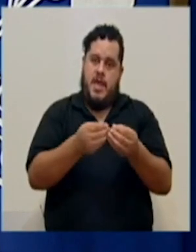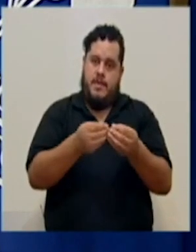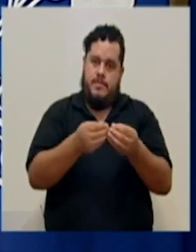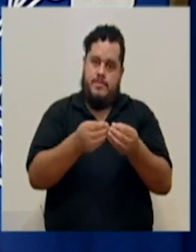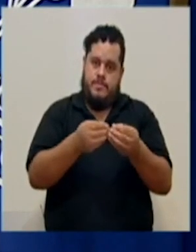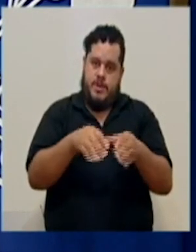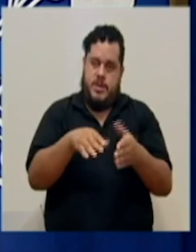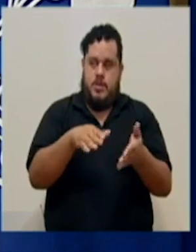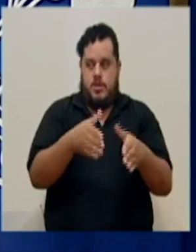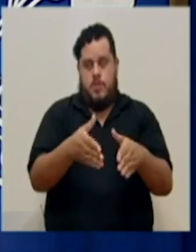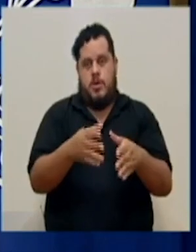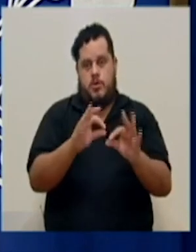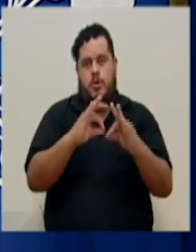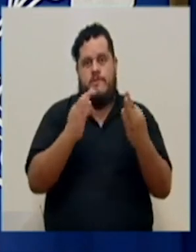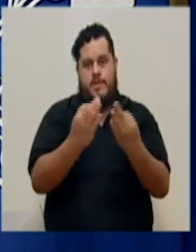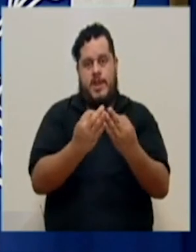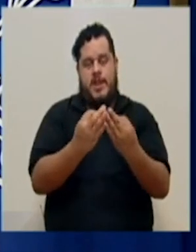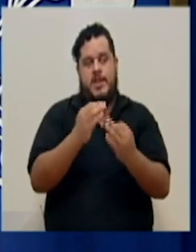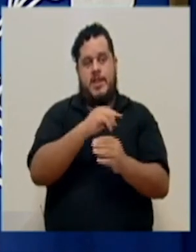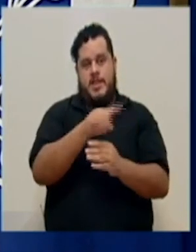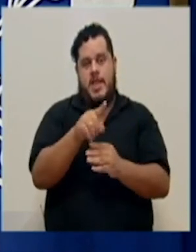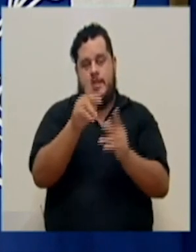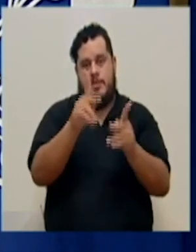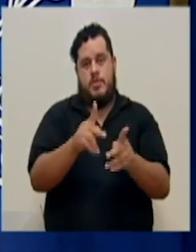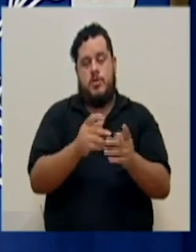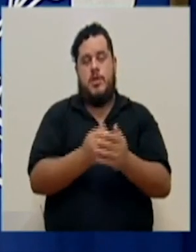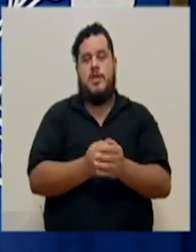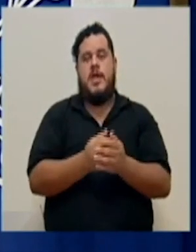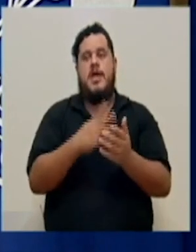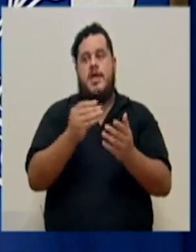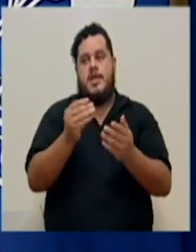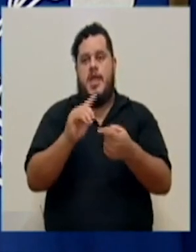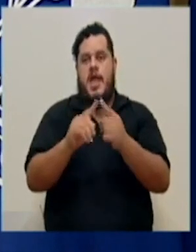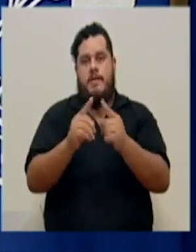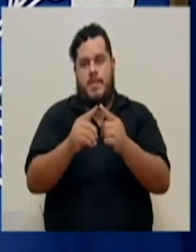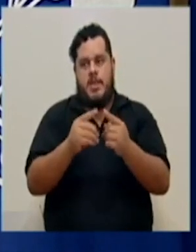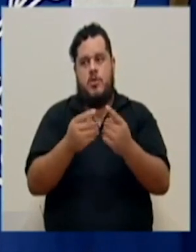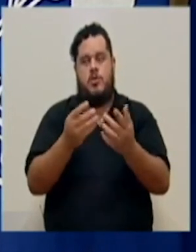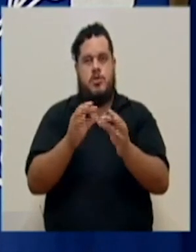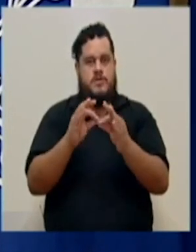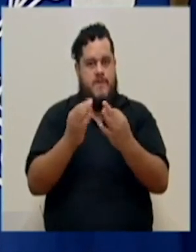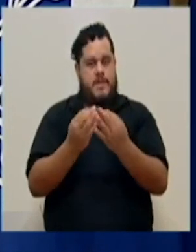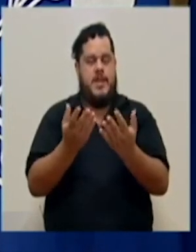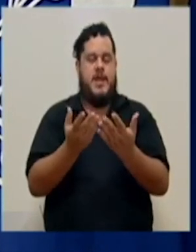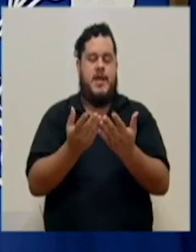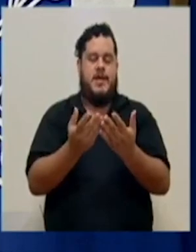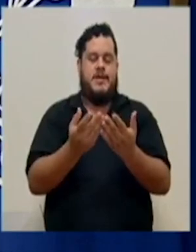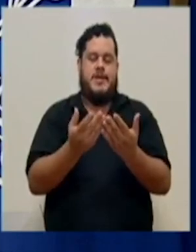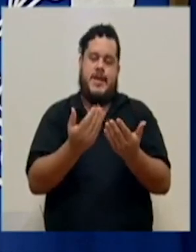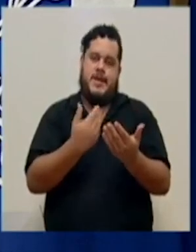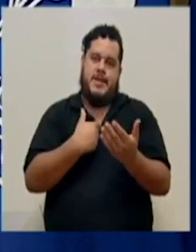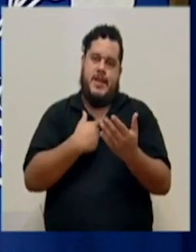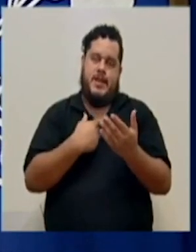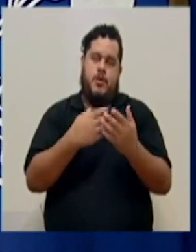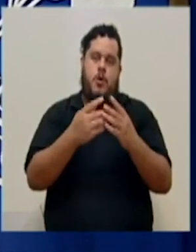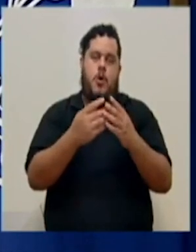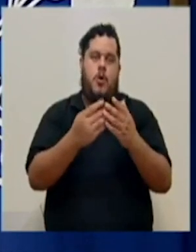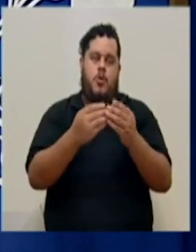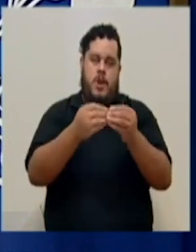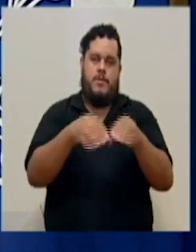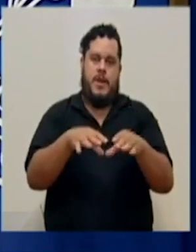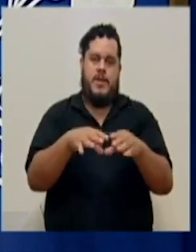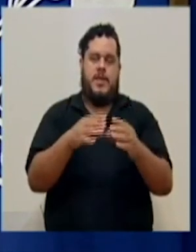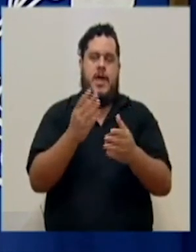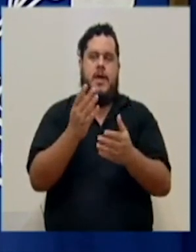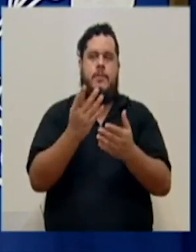a los familiares de estas personas y allegados que han perdido su presencia por asociado al